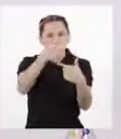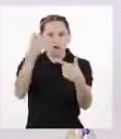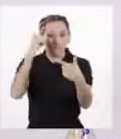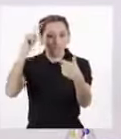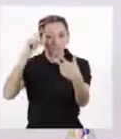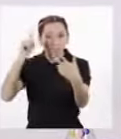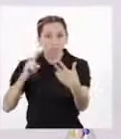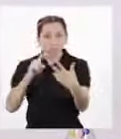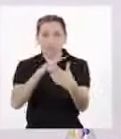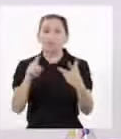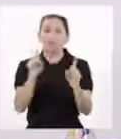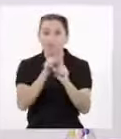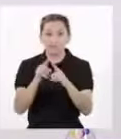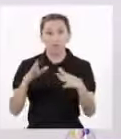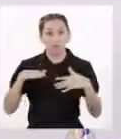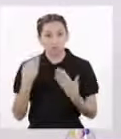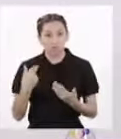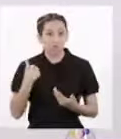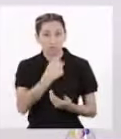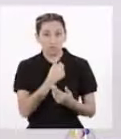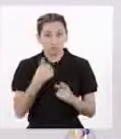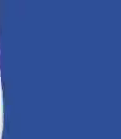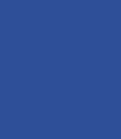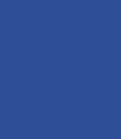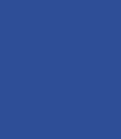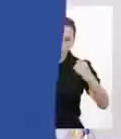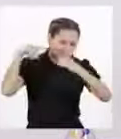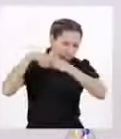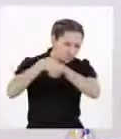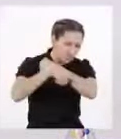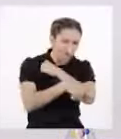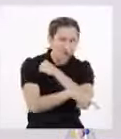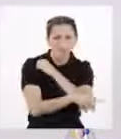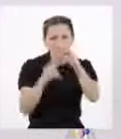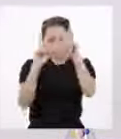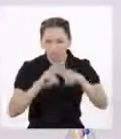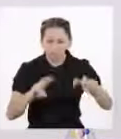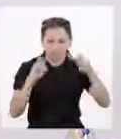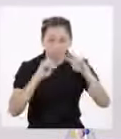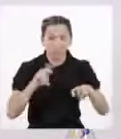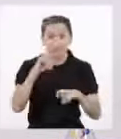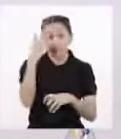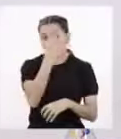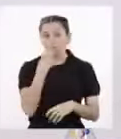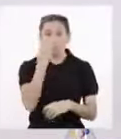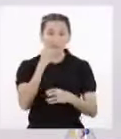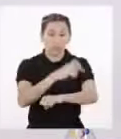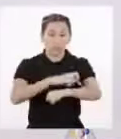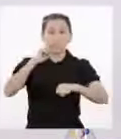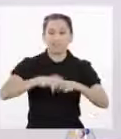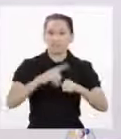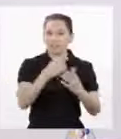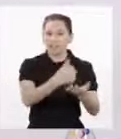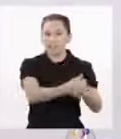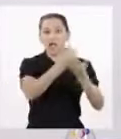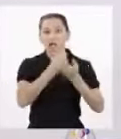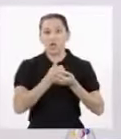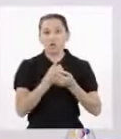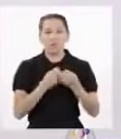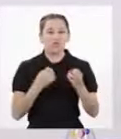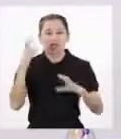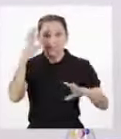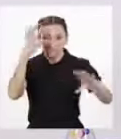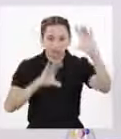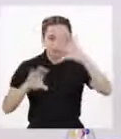elegir vocaciones científicas del campo de la biología y la genética De estas bellas profesiones que cada día desarrollan ciencia